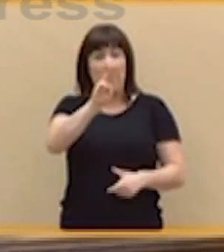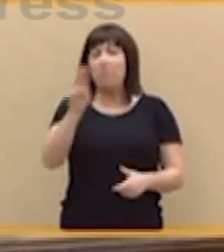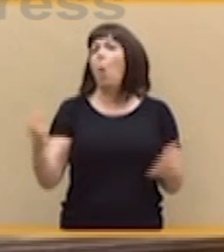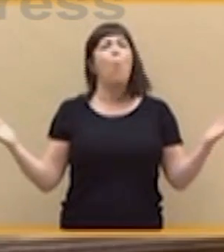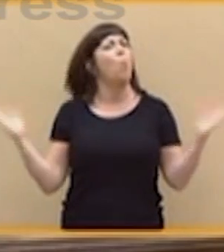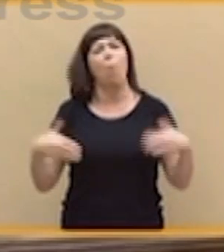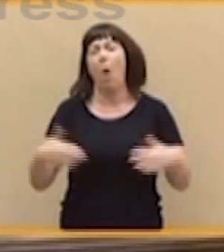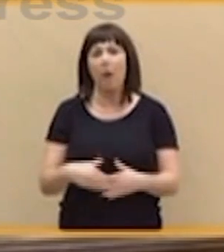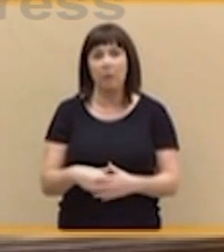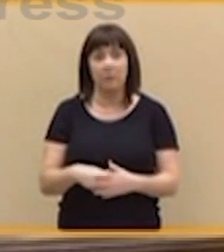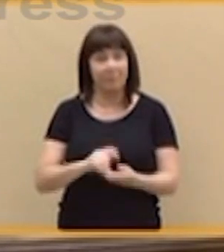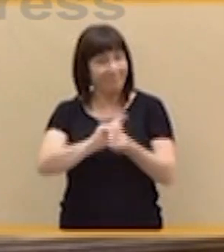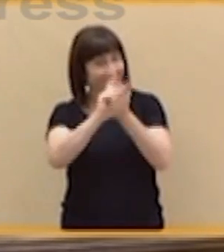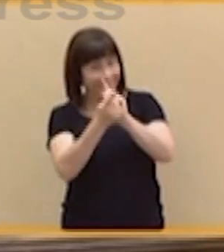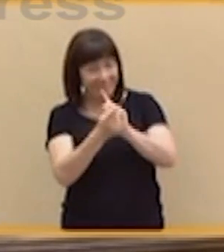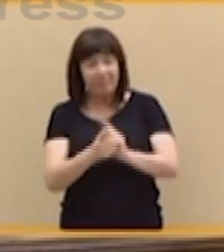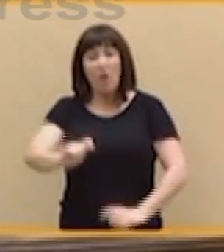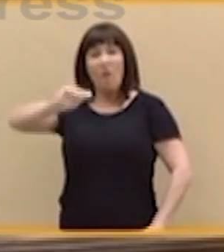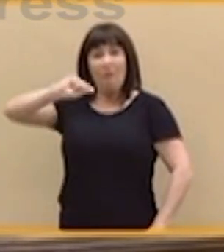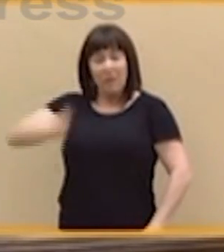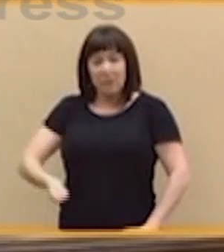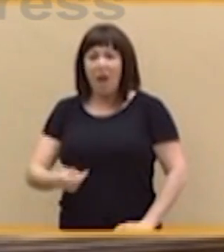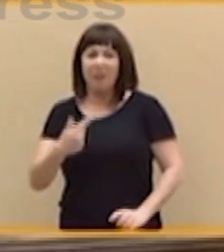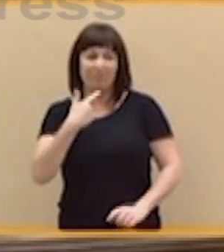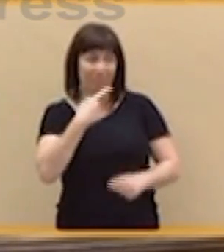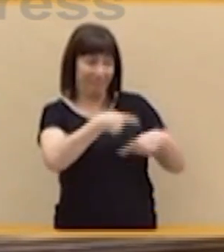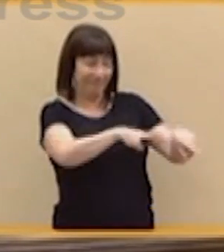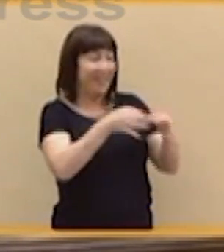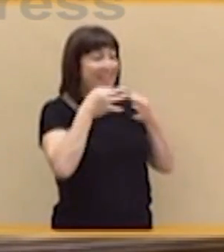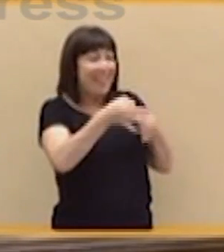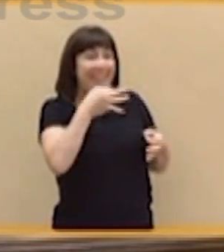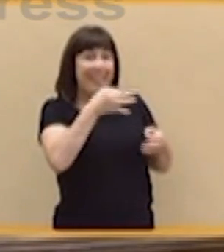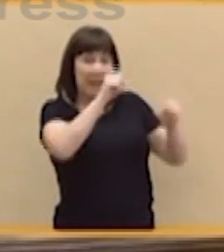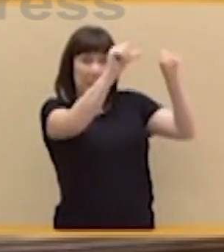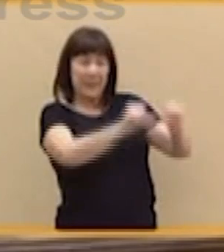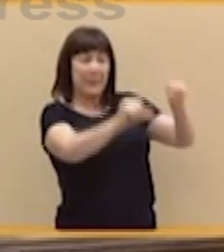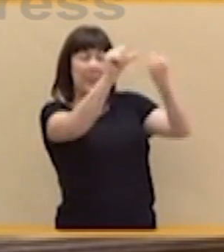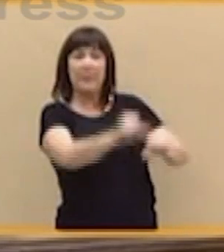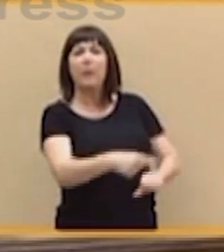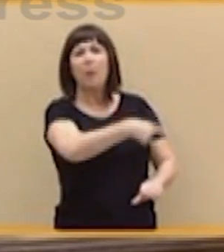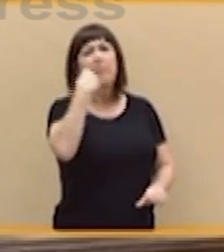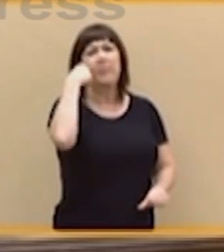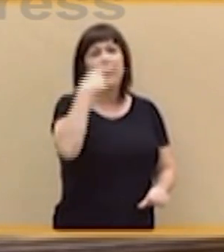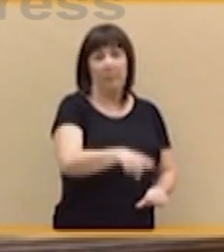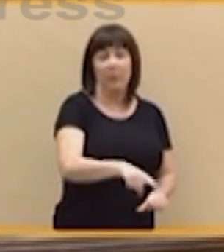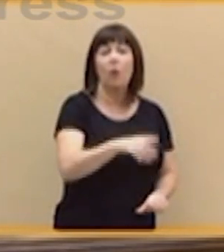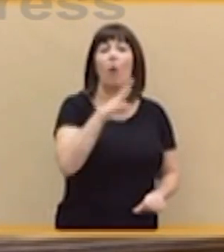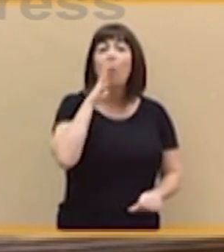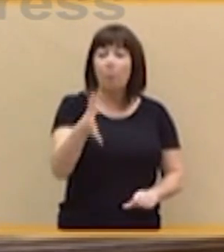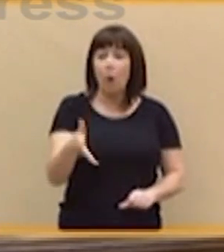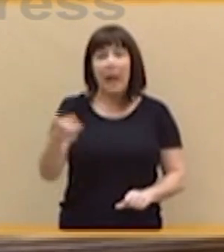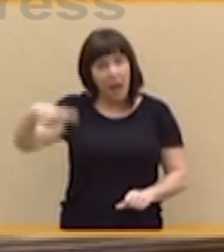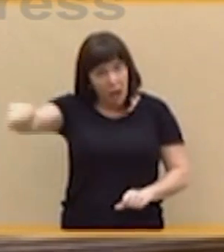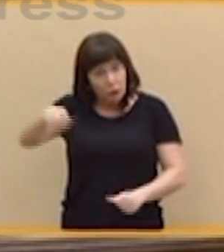Fiscal rebate la veracidad de dichos testimonios al indicar, argumentación que comparte el tribunal,